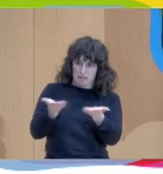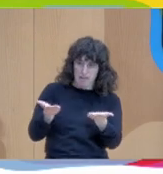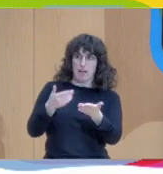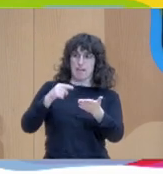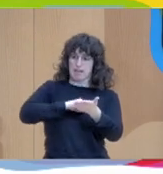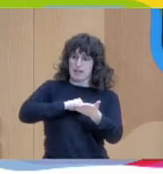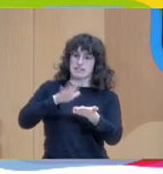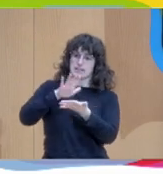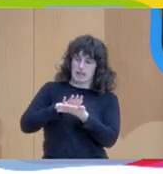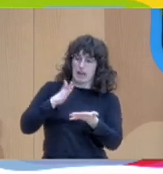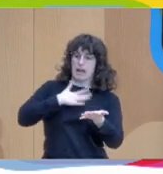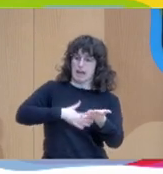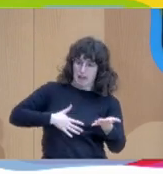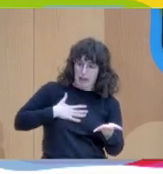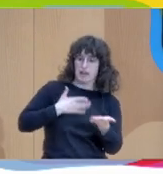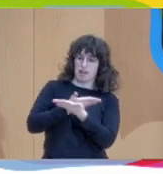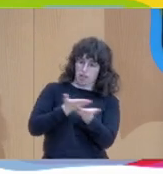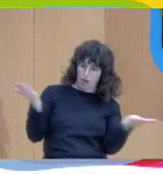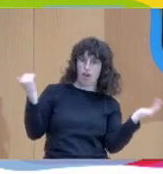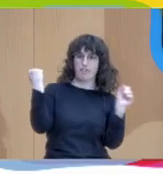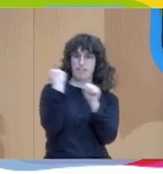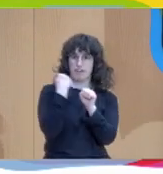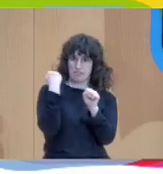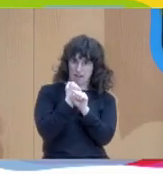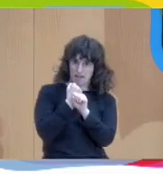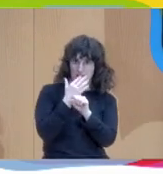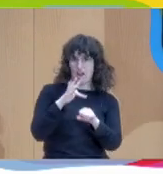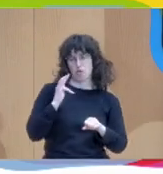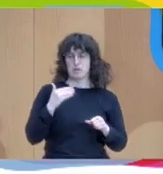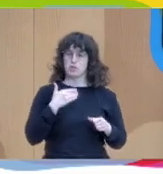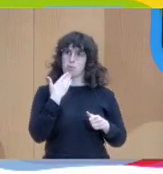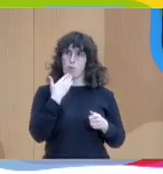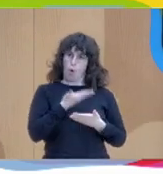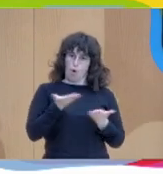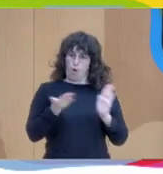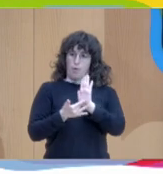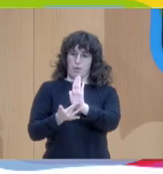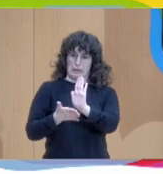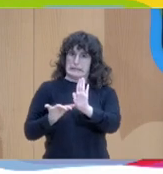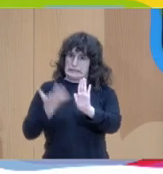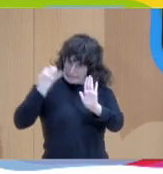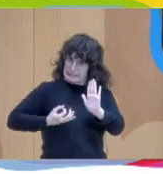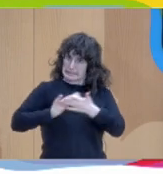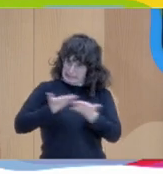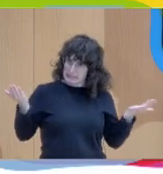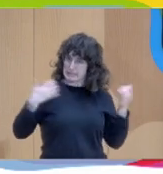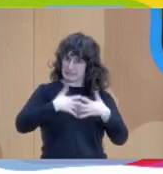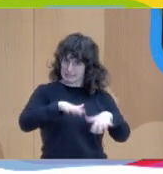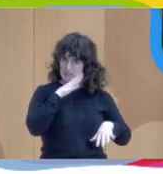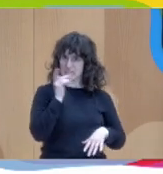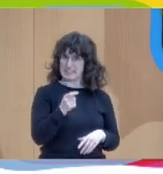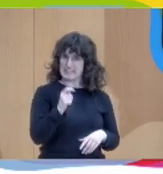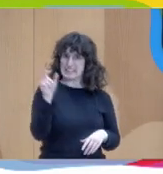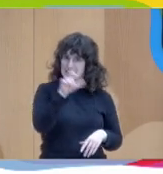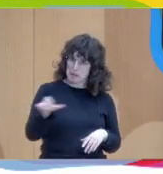trabajo que estamos haciendo y tener credibilidad porque las personas que vienen a nuestros despachos muchas veces vienen con mucho